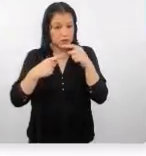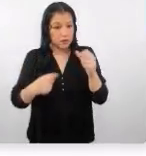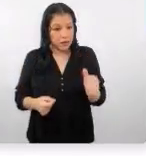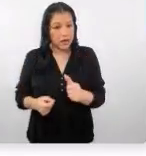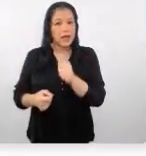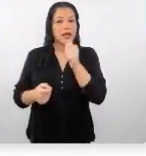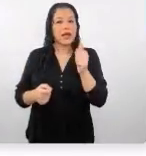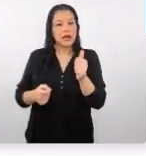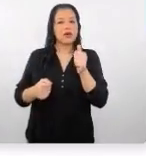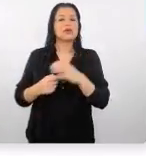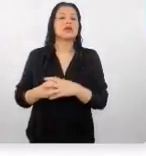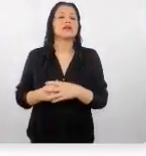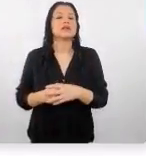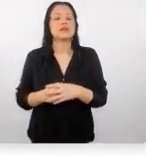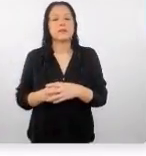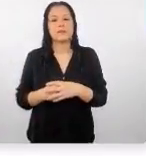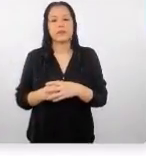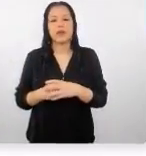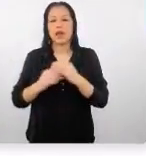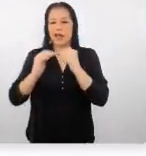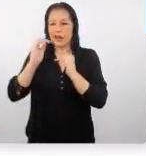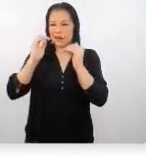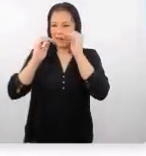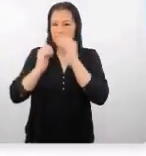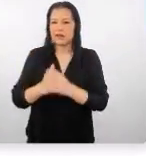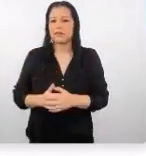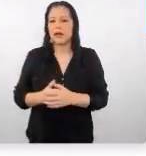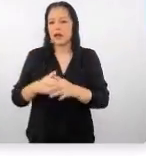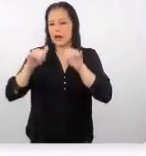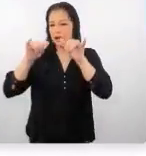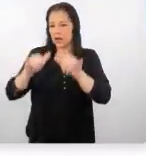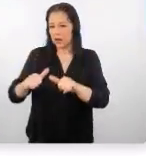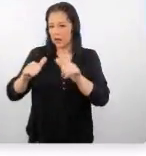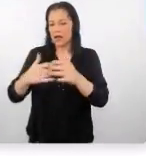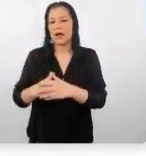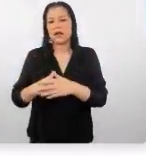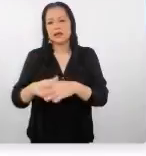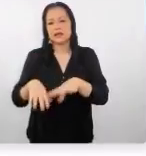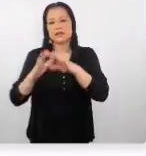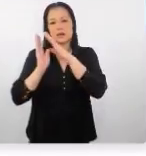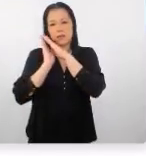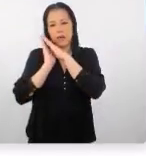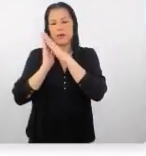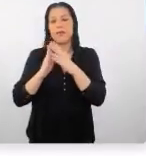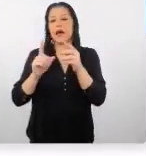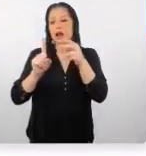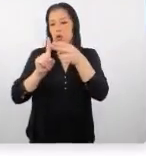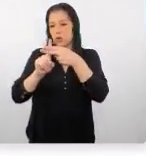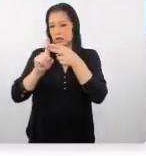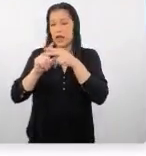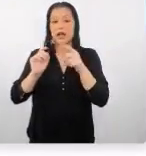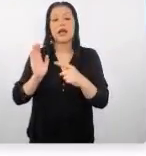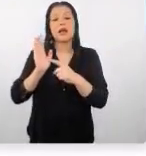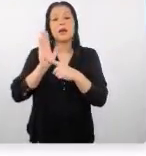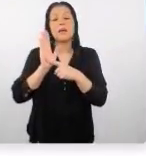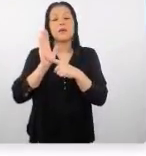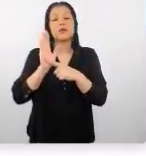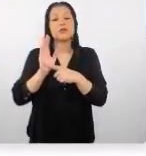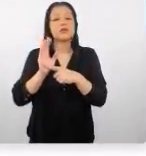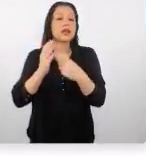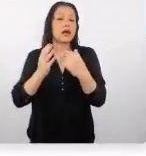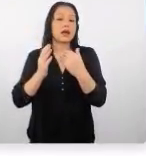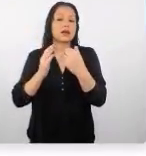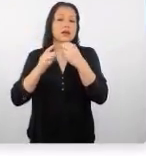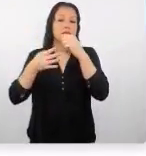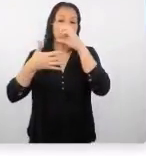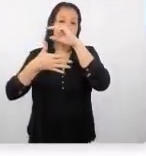estándares dentro de China para el alojamiento. Entonces, aquí hay que mencionar, mostrar algunos aspectos claves. Por ejemplo,